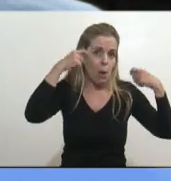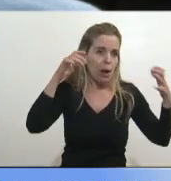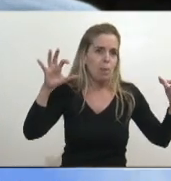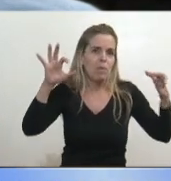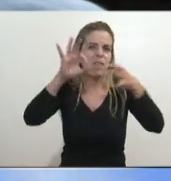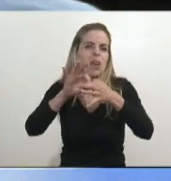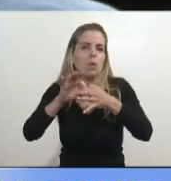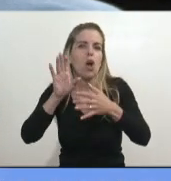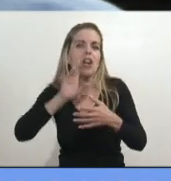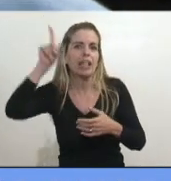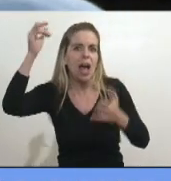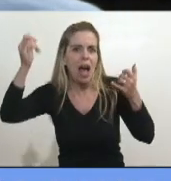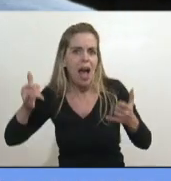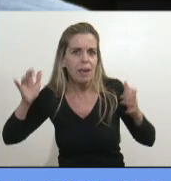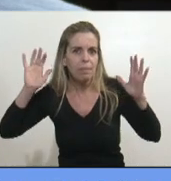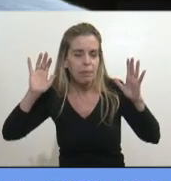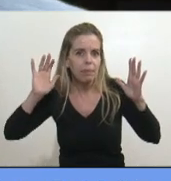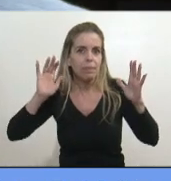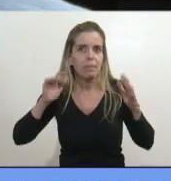en el que Estados Unidos puede confiar.